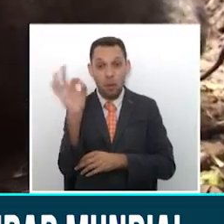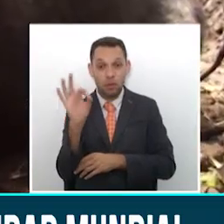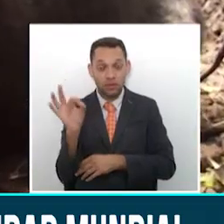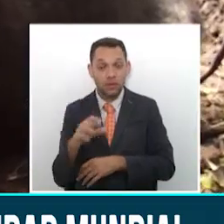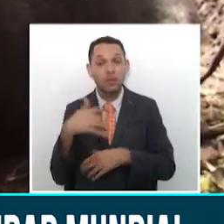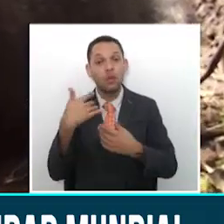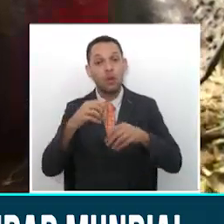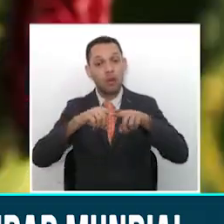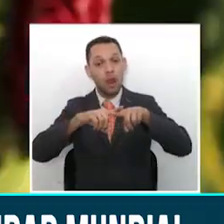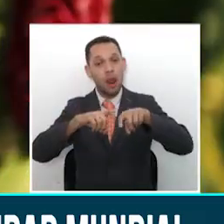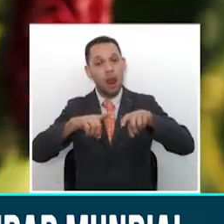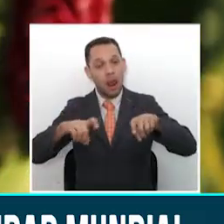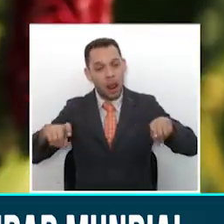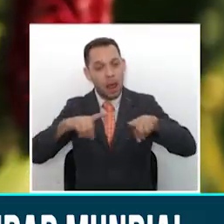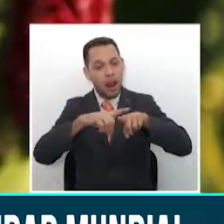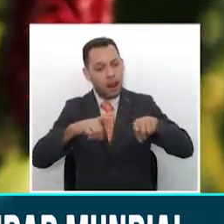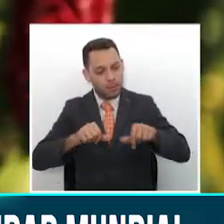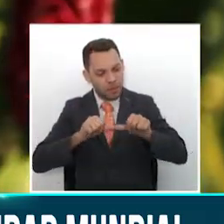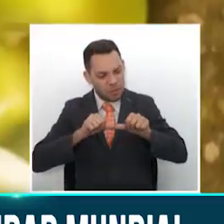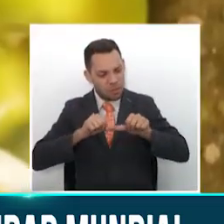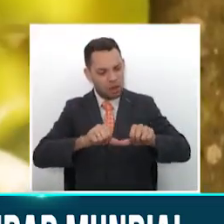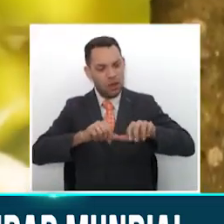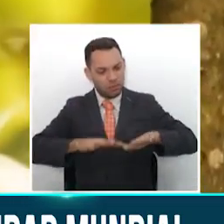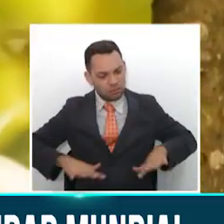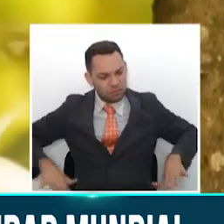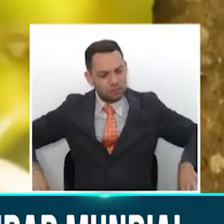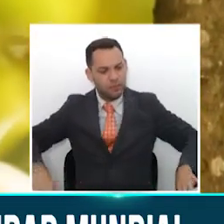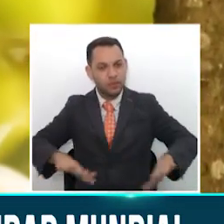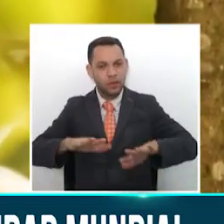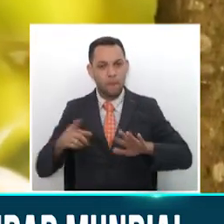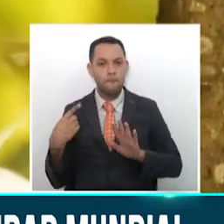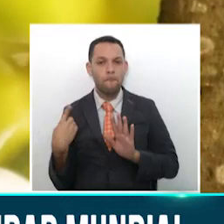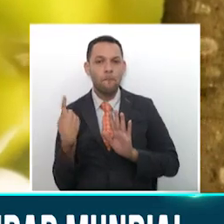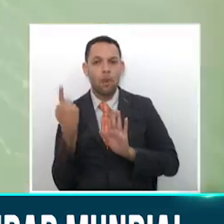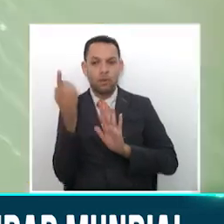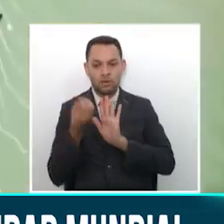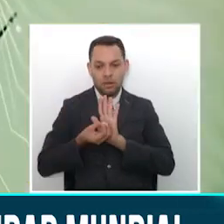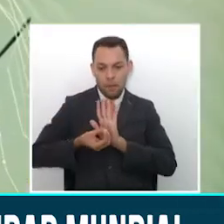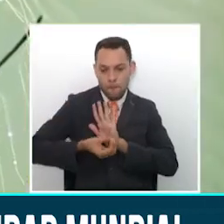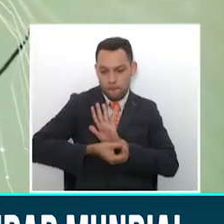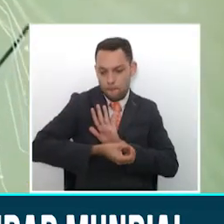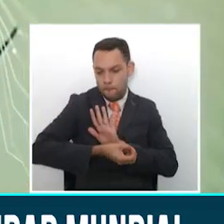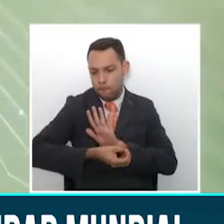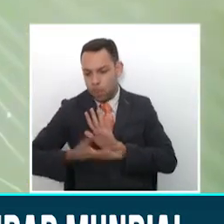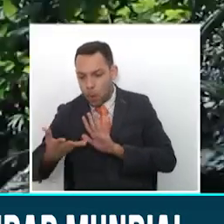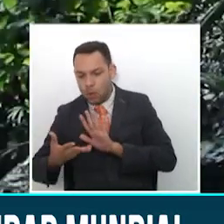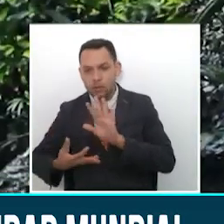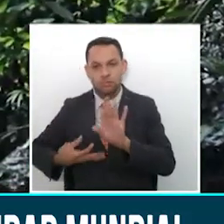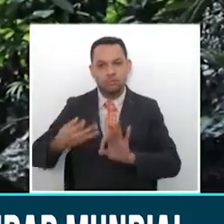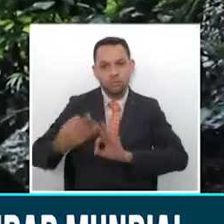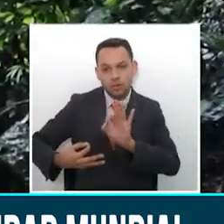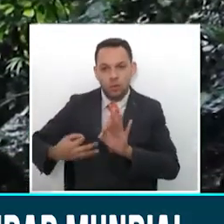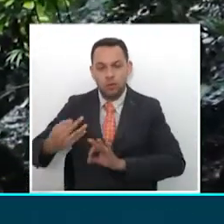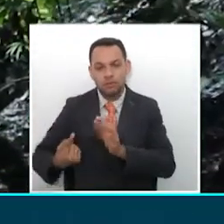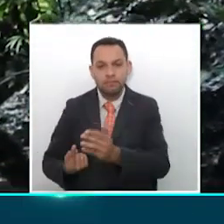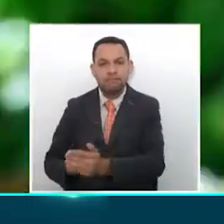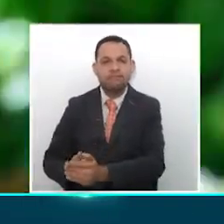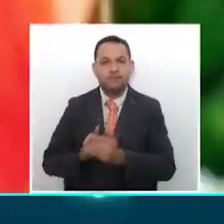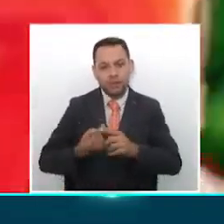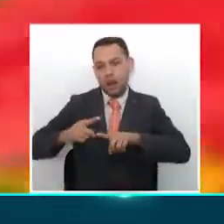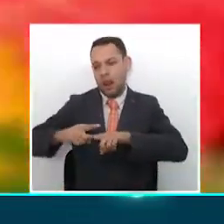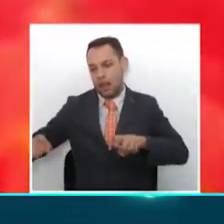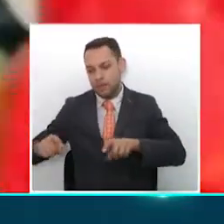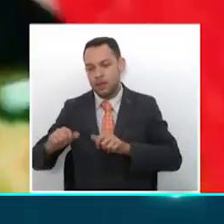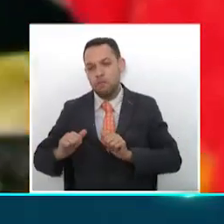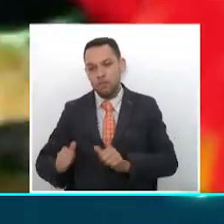mundial, pero se debe continuar ajustando sus políticas públicas por el desarrollo y protección de estas especies que muchas de